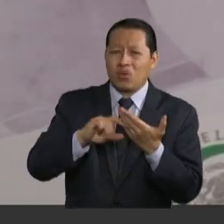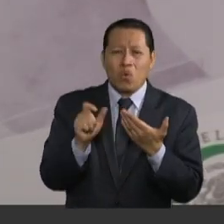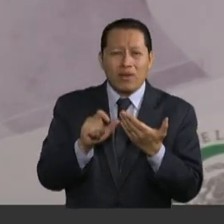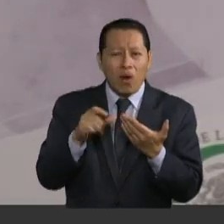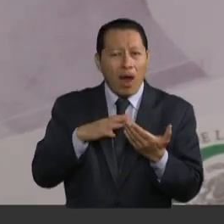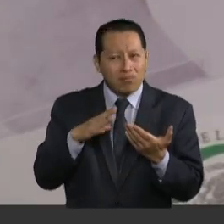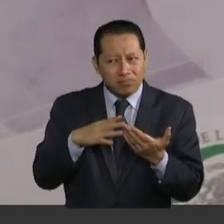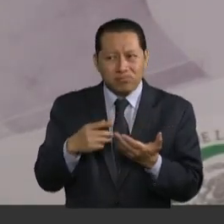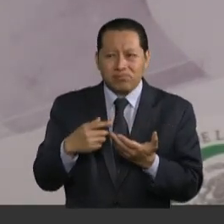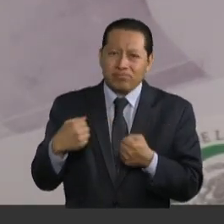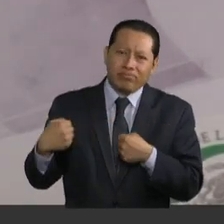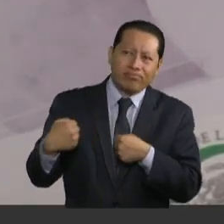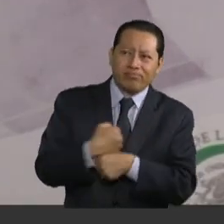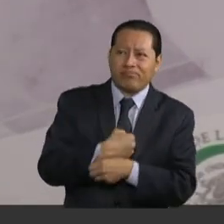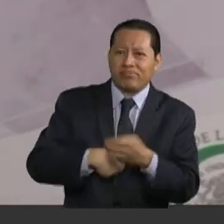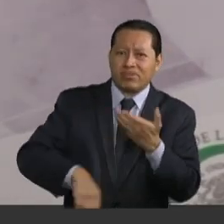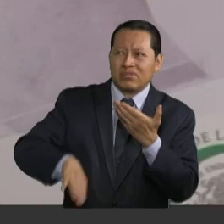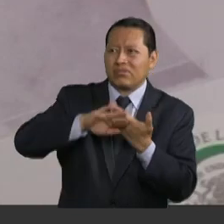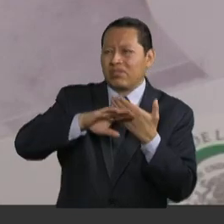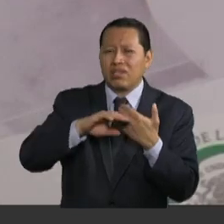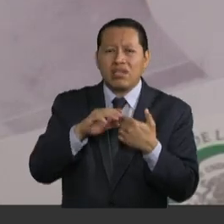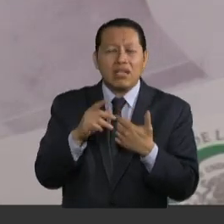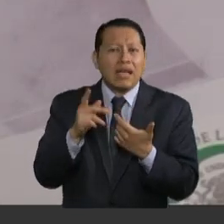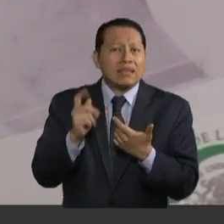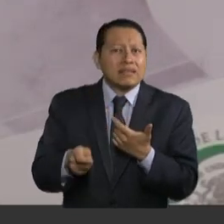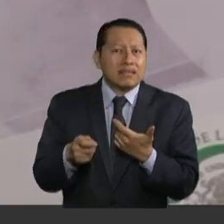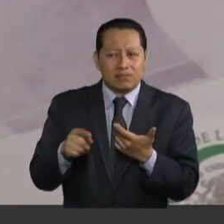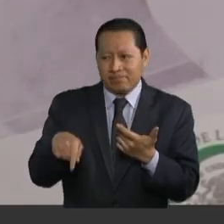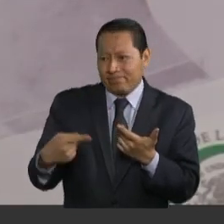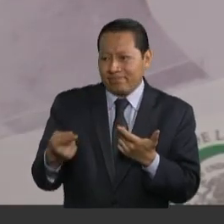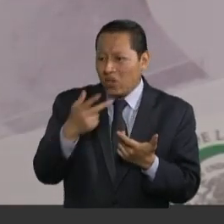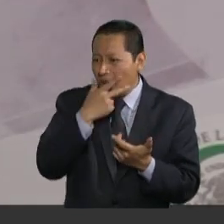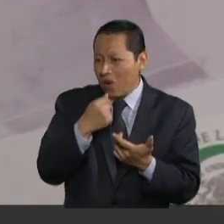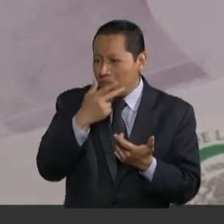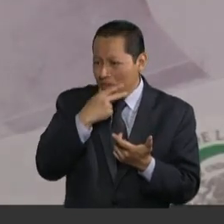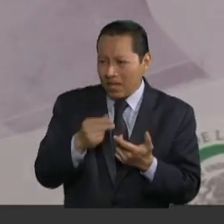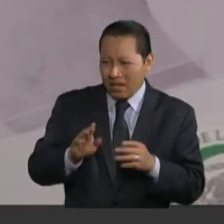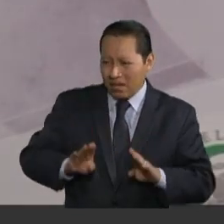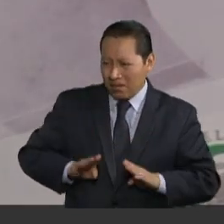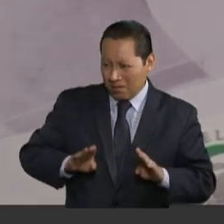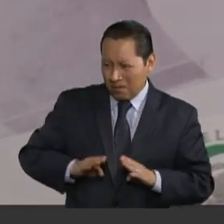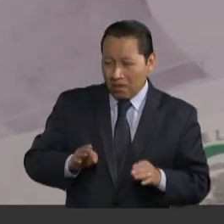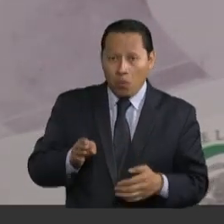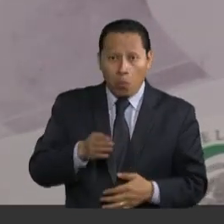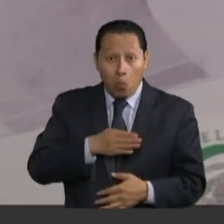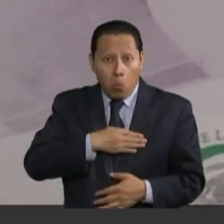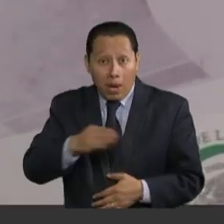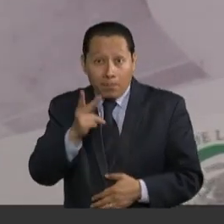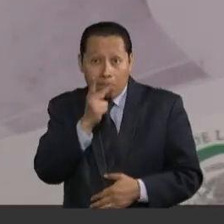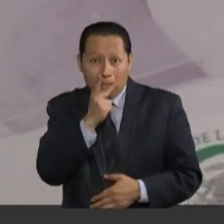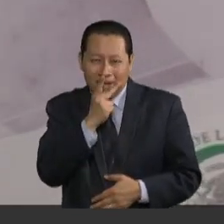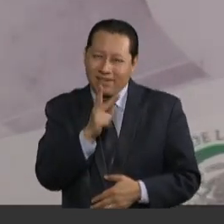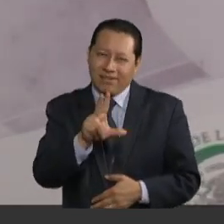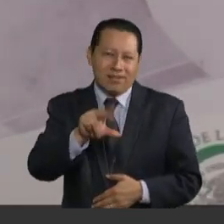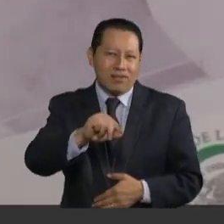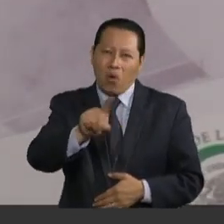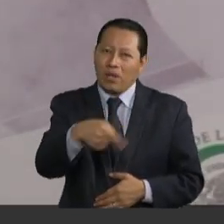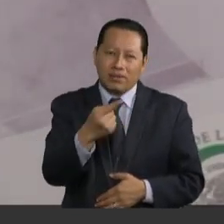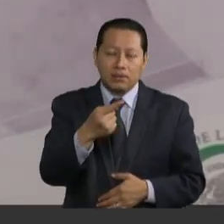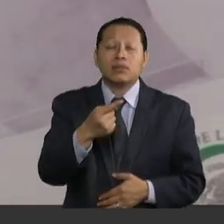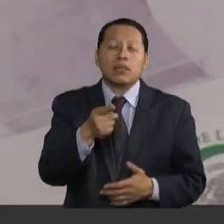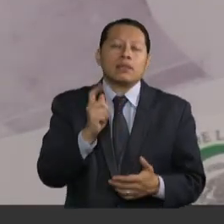un maltratador, de un progenitor que tiene este tipo de conductas. No es un buen padre. Como sociedad tenemos que dejar de